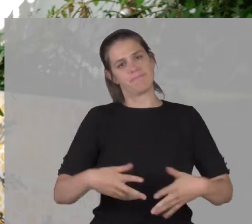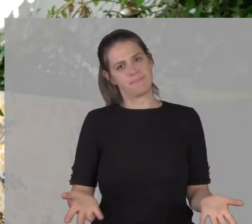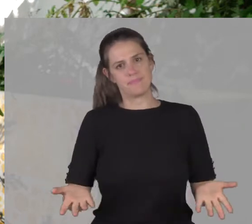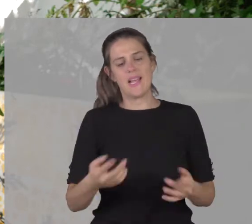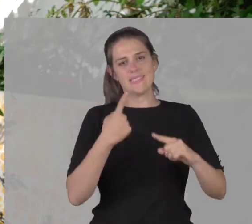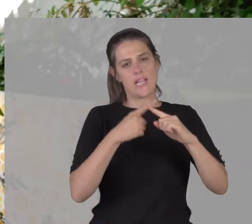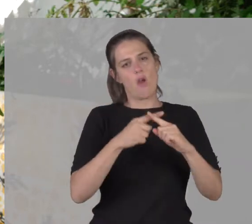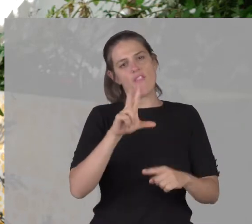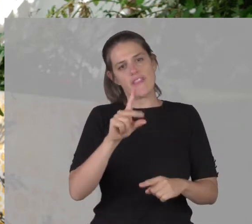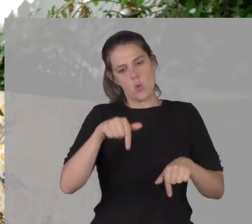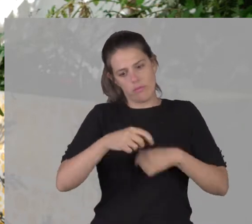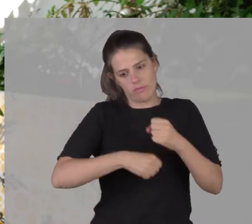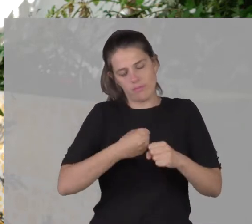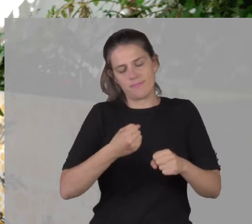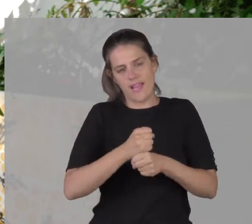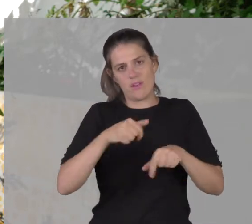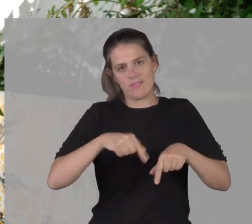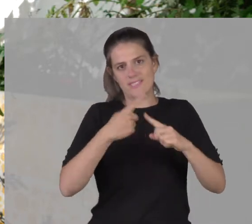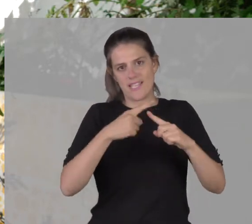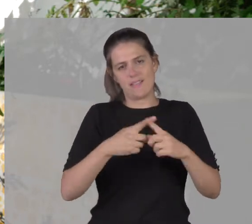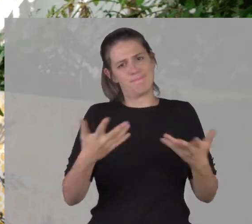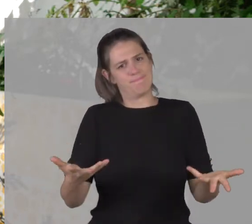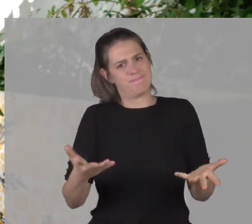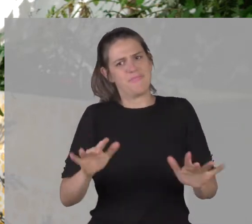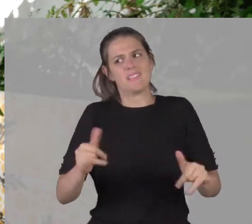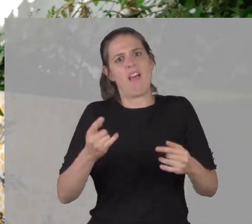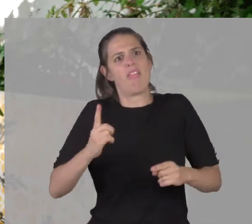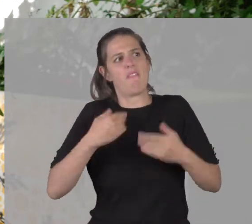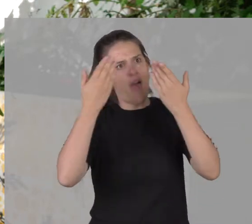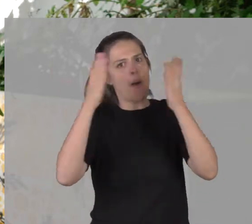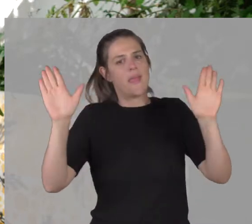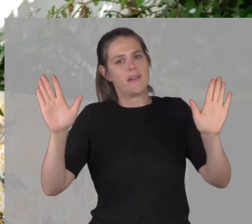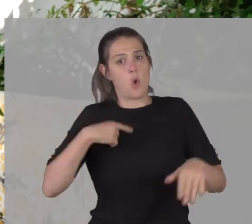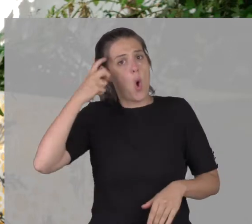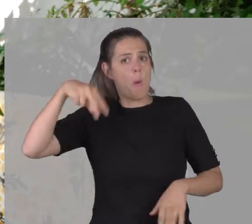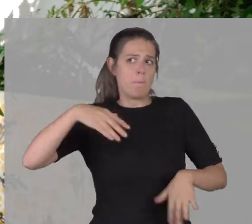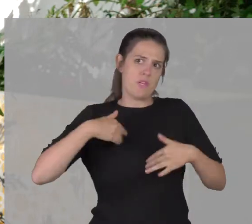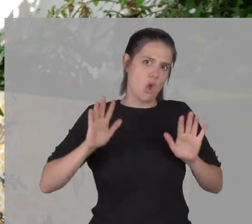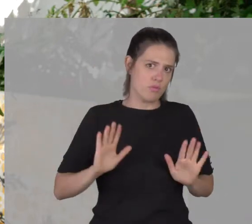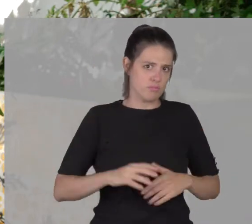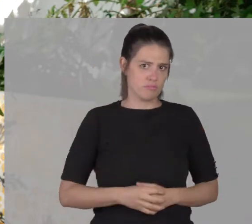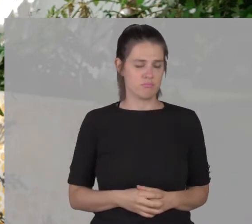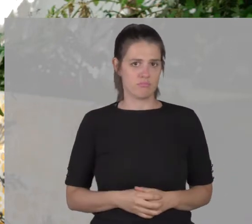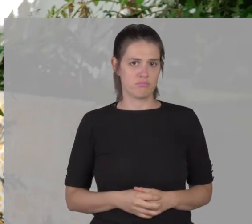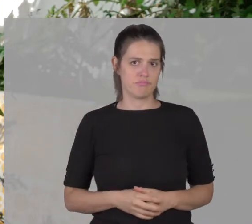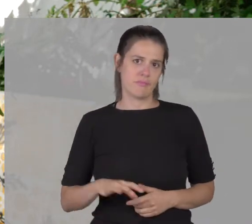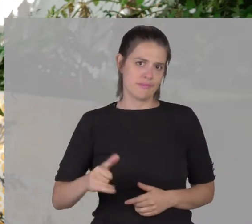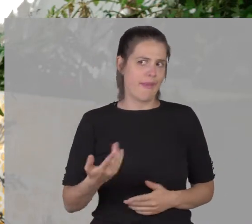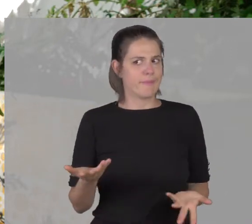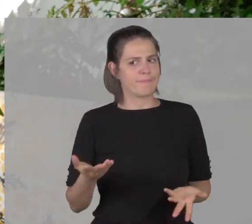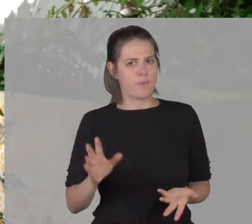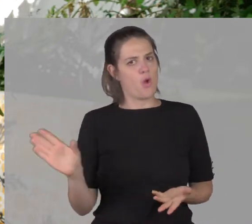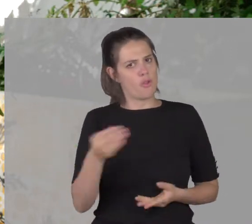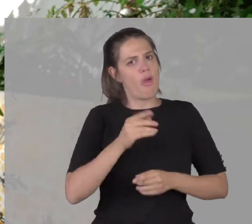en el siglo XXI no debería de suceder, porque ya deberíamos de tener la mente abierta, ¿no? Me parece a mí. Ya